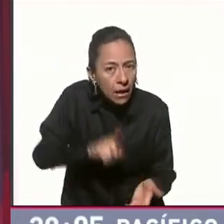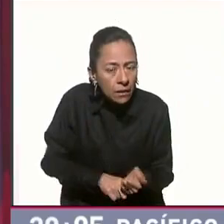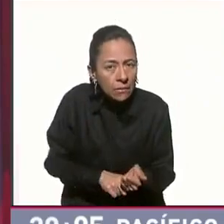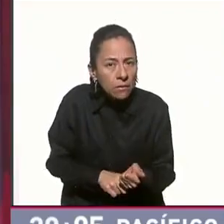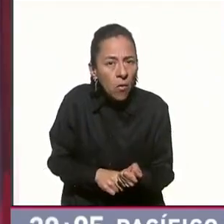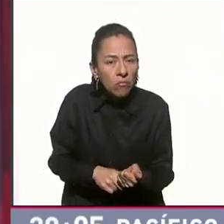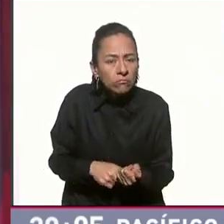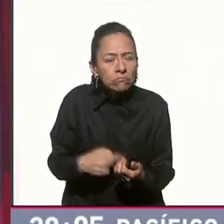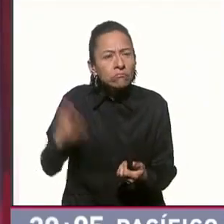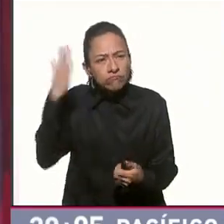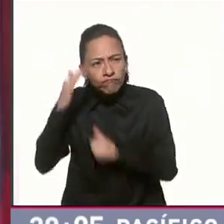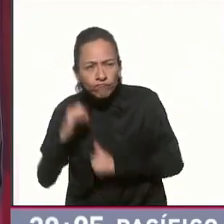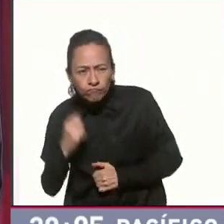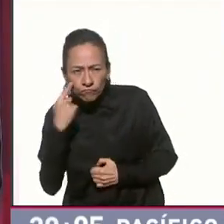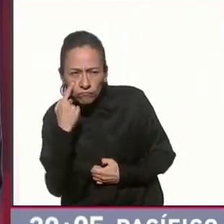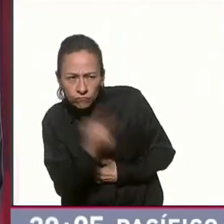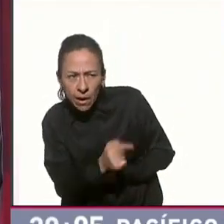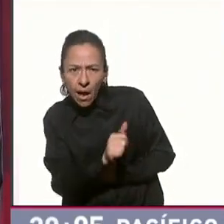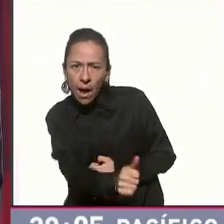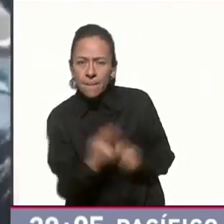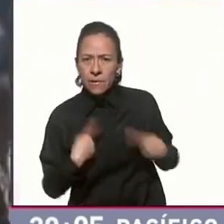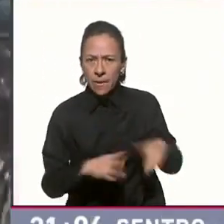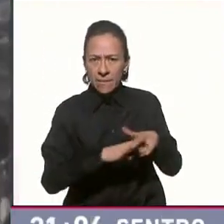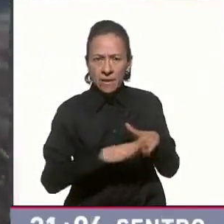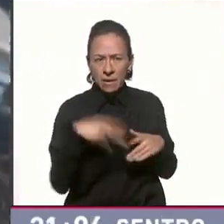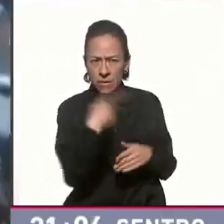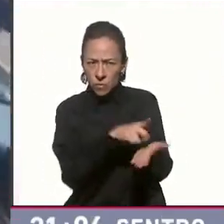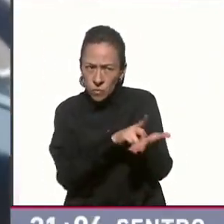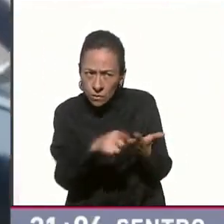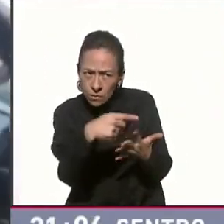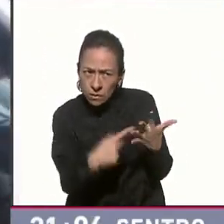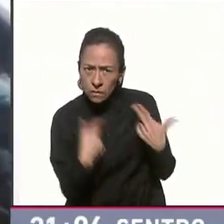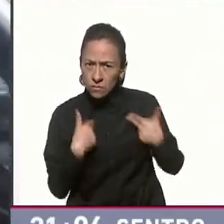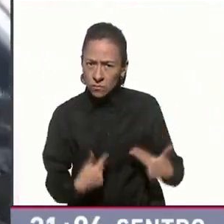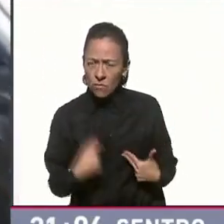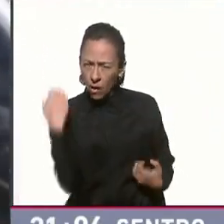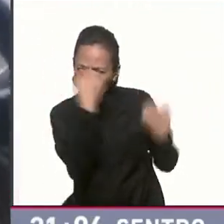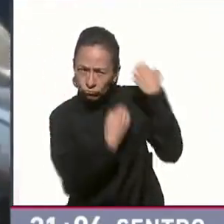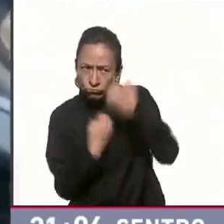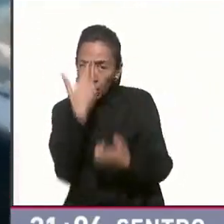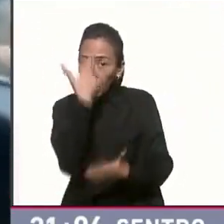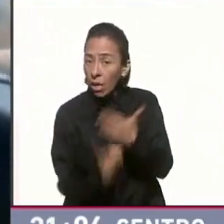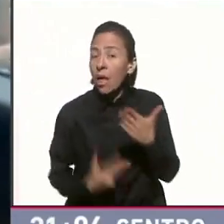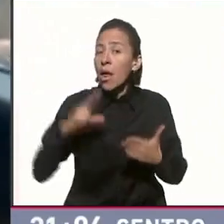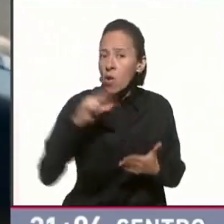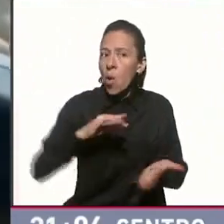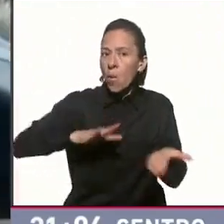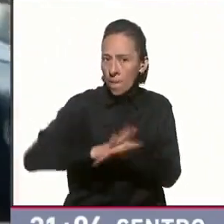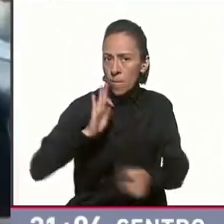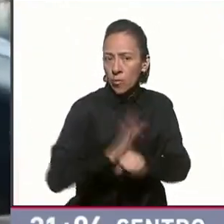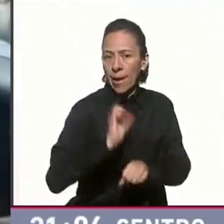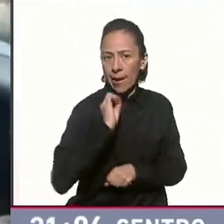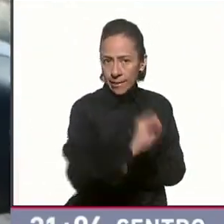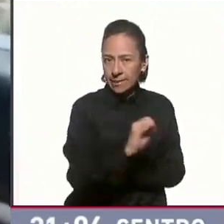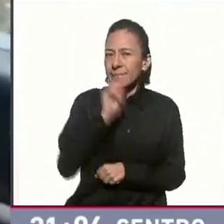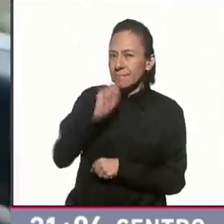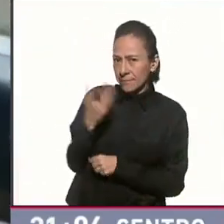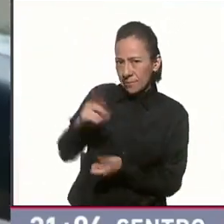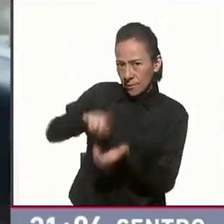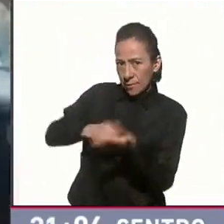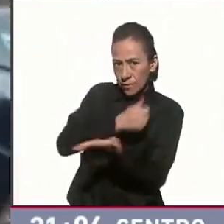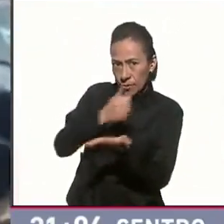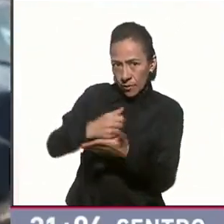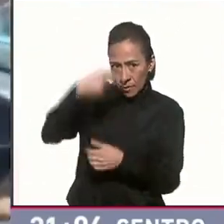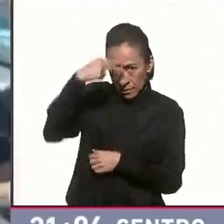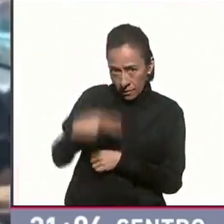humanos de los migrantes, que se les proteja. Por otra parte, en Ciudad Juárez, el presidente intercambió algunas palabras con